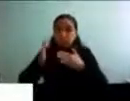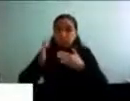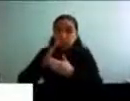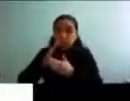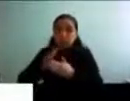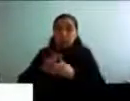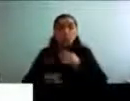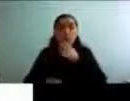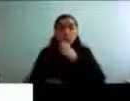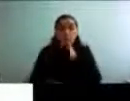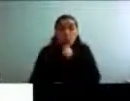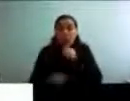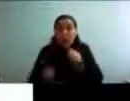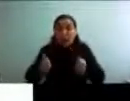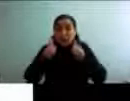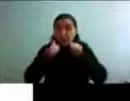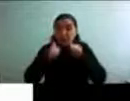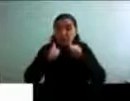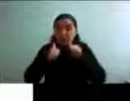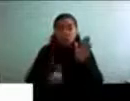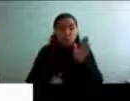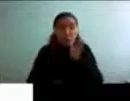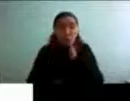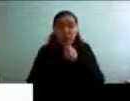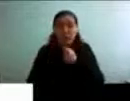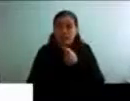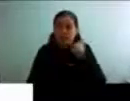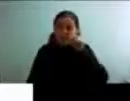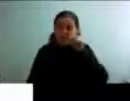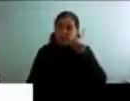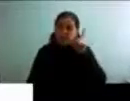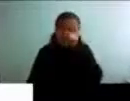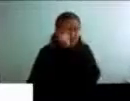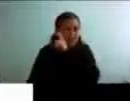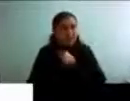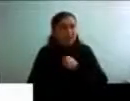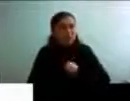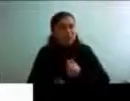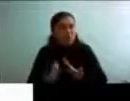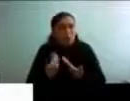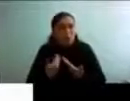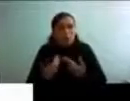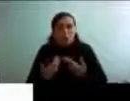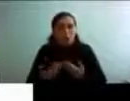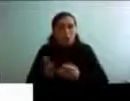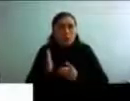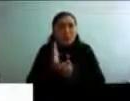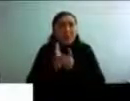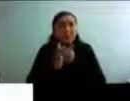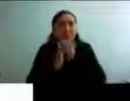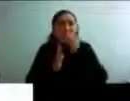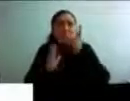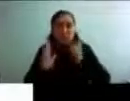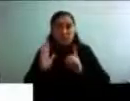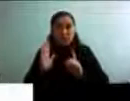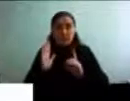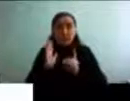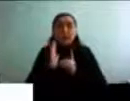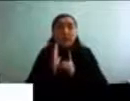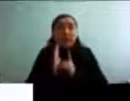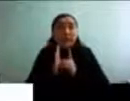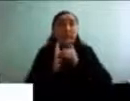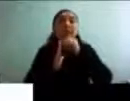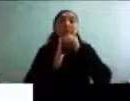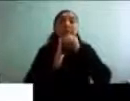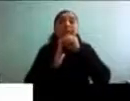ponen desafíos por delante, es mucho más difícil que uno continúe su desarrollo como persona. Y el desarrollo de las personas